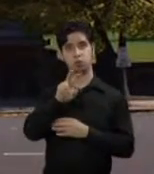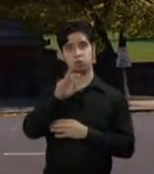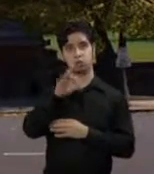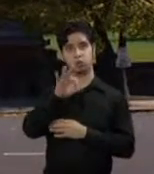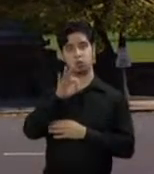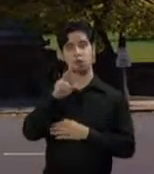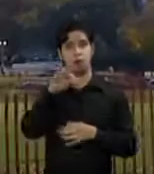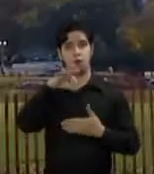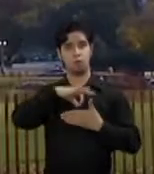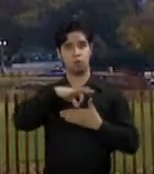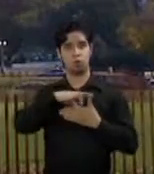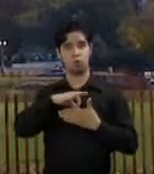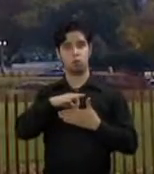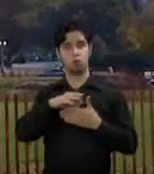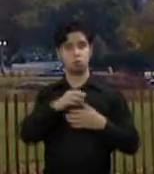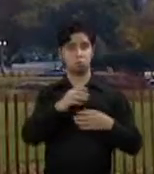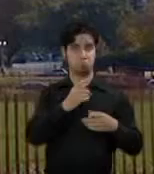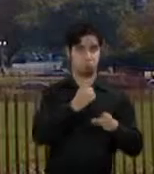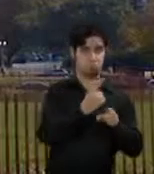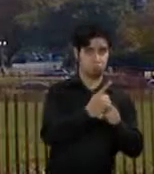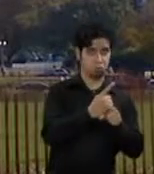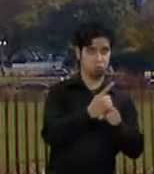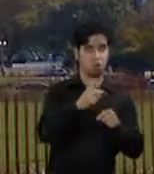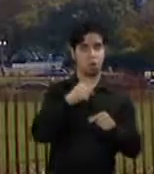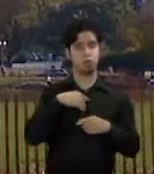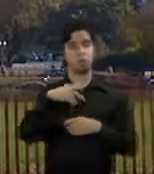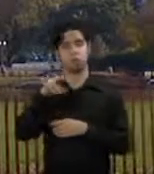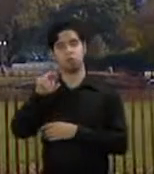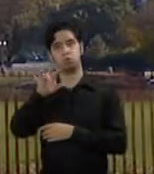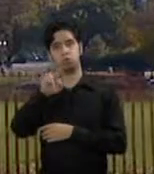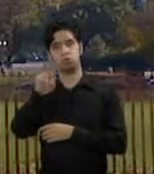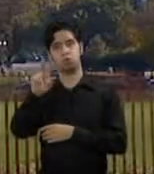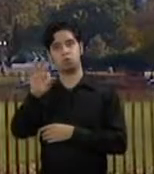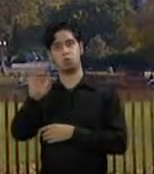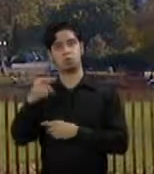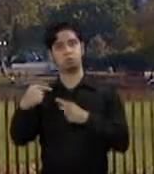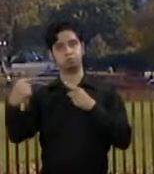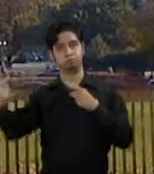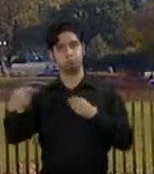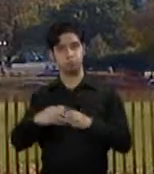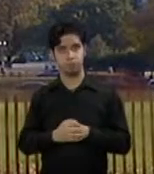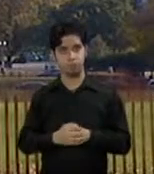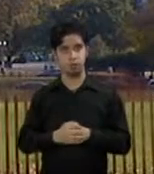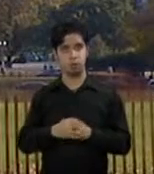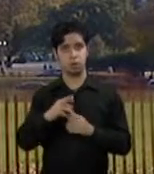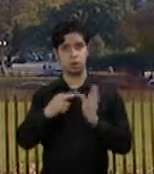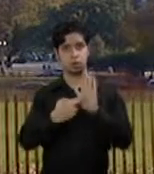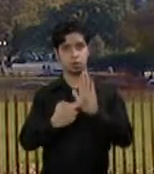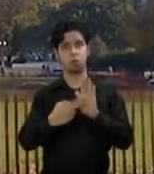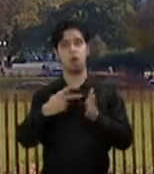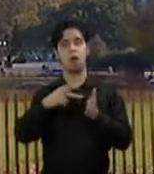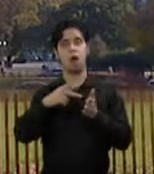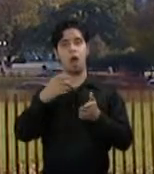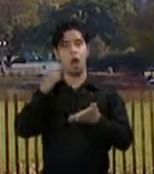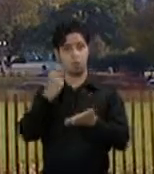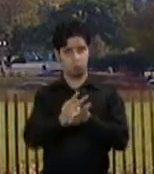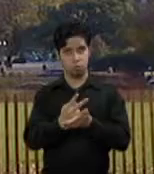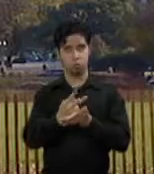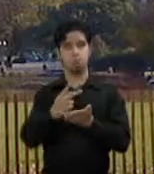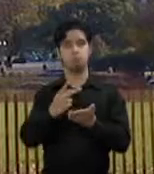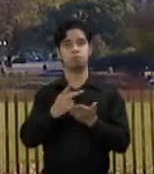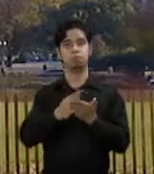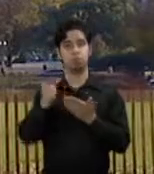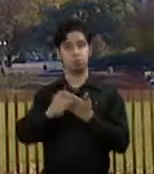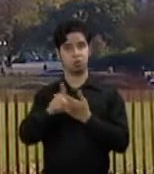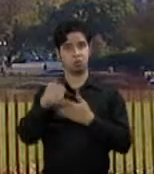favor y 203 en contra. La Cámara, controlada por los republicanos, aprobó el proyecto que ahora pasa al Senado donde tendrá que ser